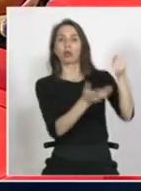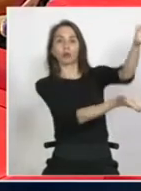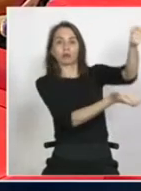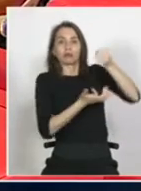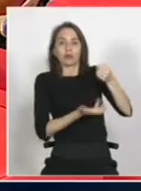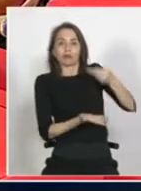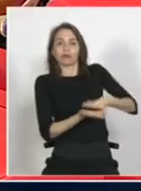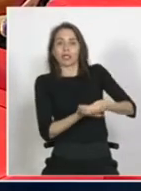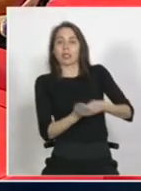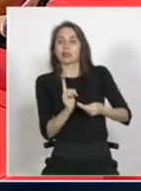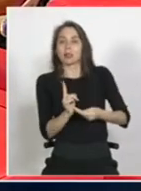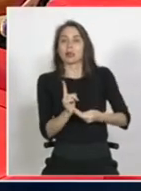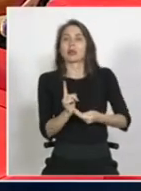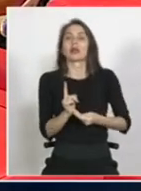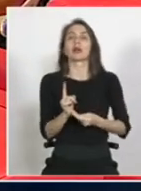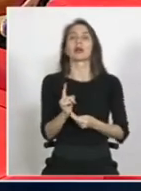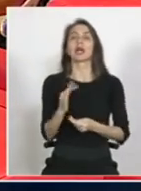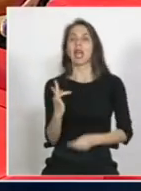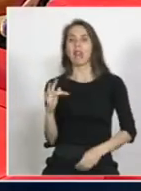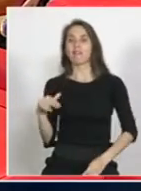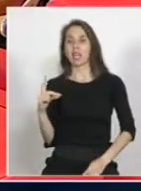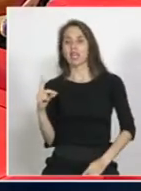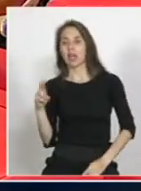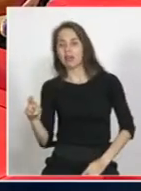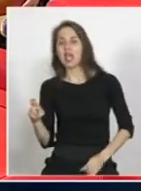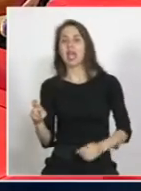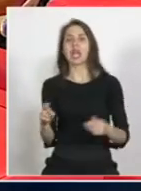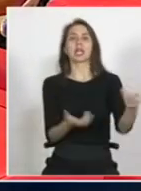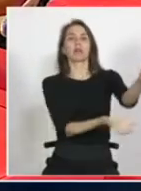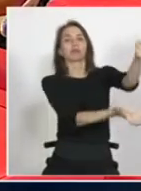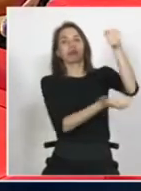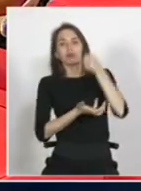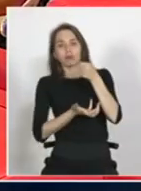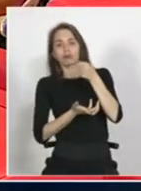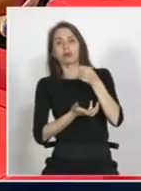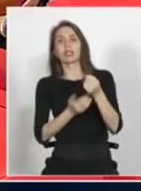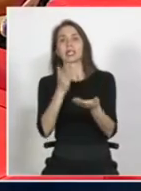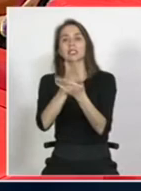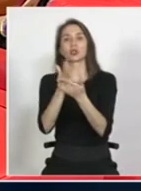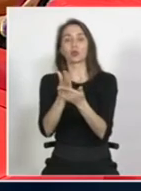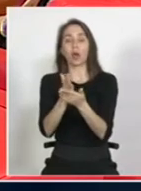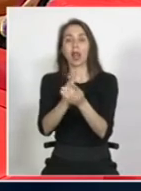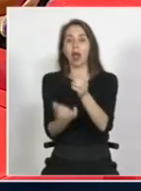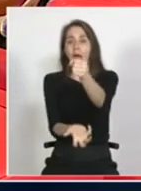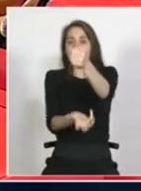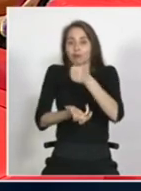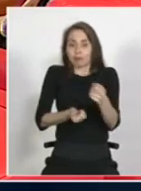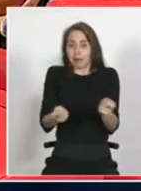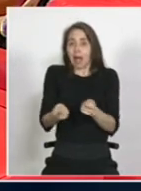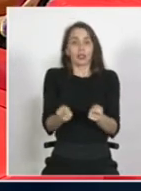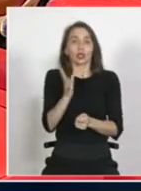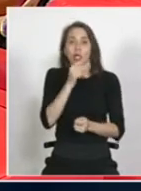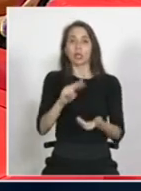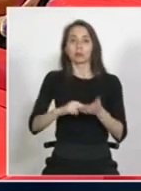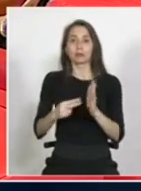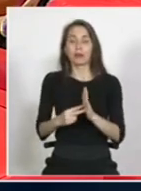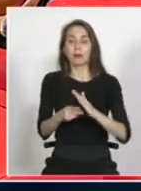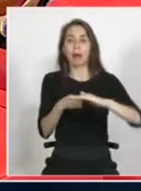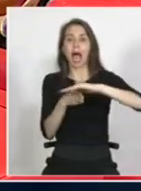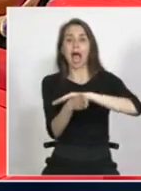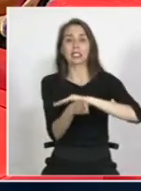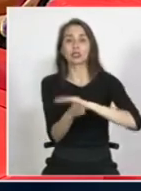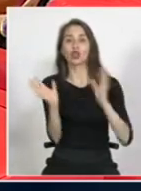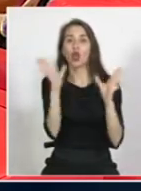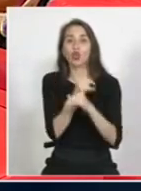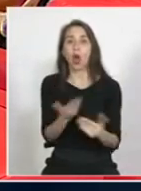son muy pocos tienen que ser FNDR tienen que ser iniciativas que vengan de afuera la escuela no puede gestionar eso entonces tenemos un problema de acceso vinculado a que